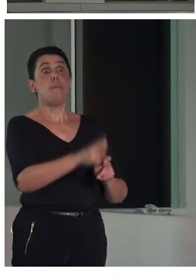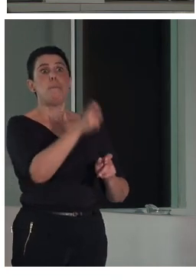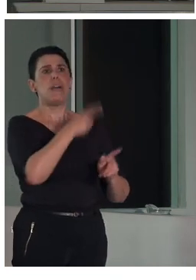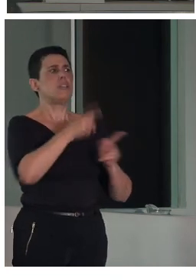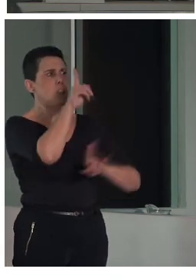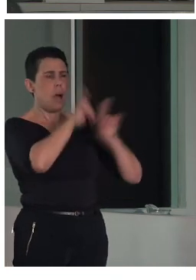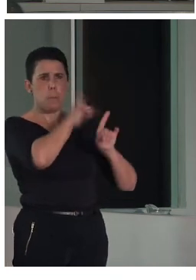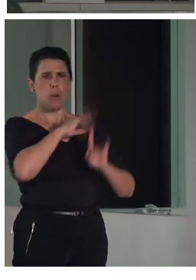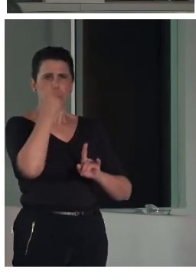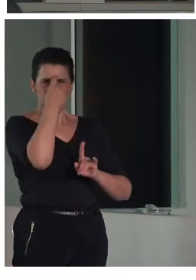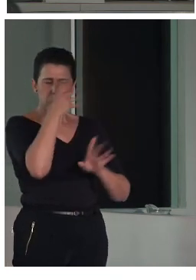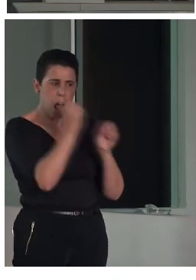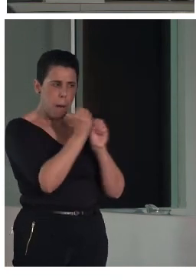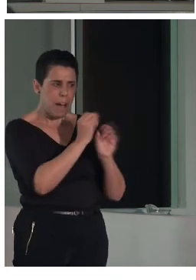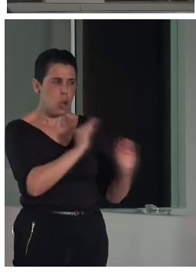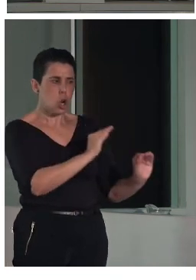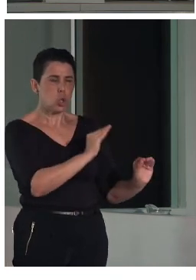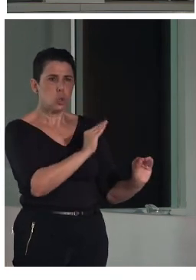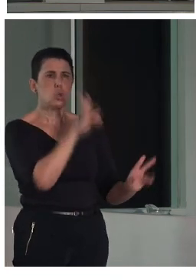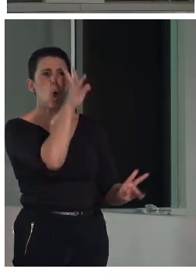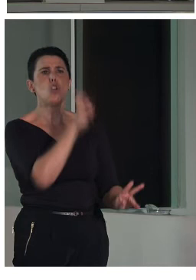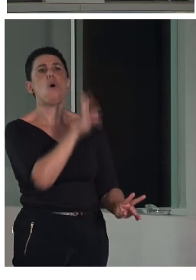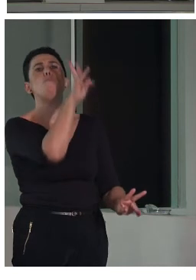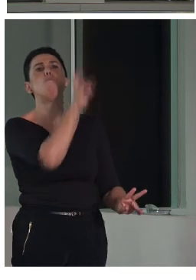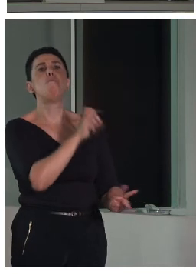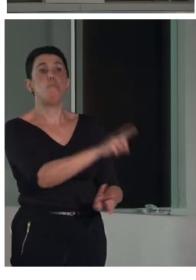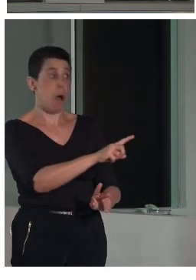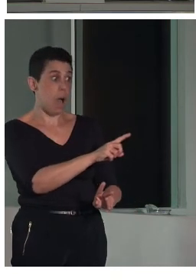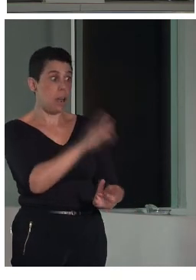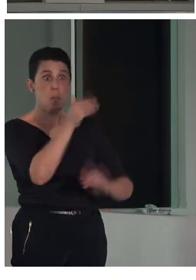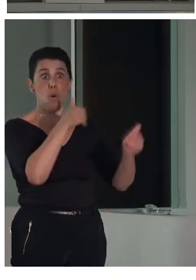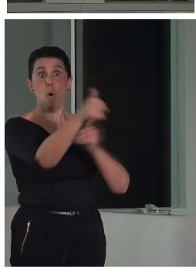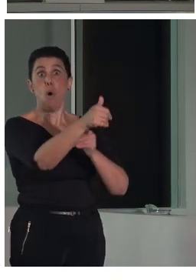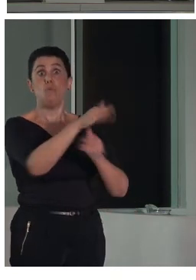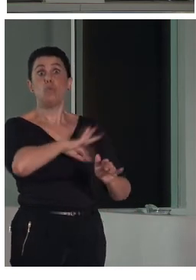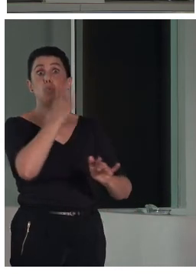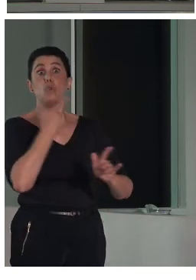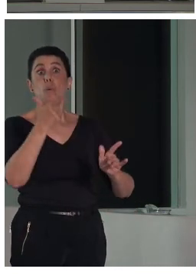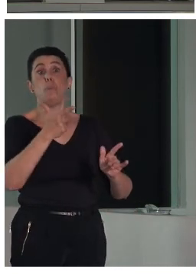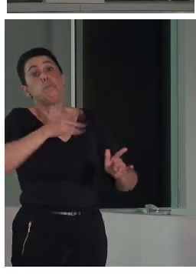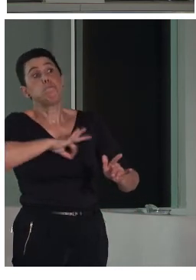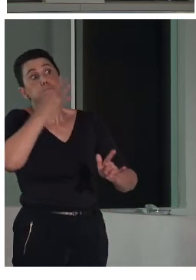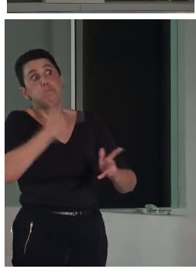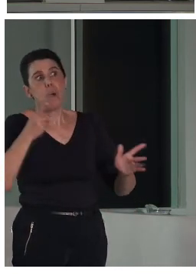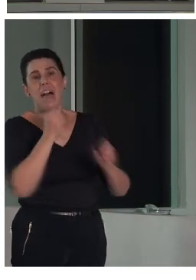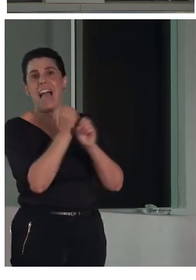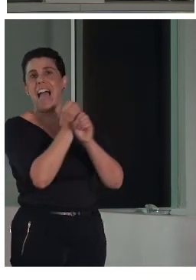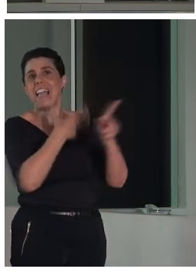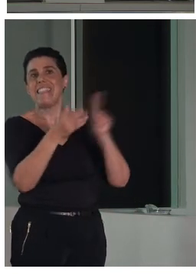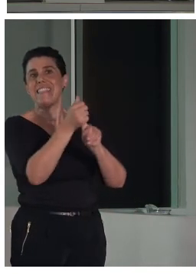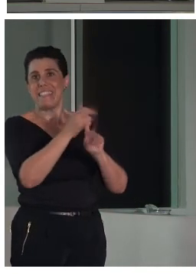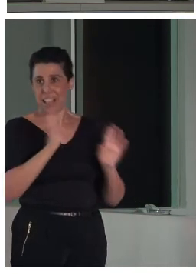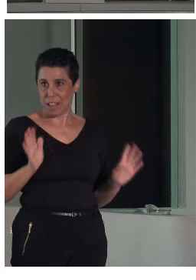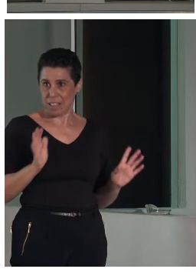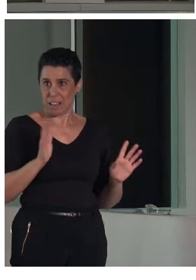creemos que puede ser una vía alternativa de empleabilidad para este colectivo pero sobre todo creemos firmemente que no se pueden